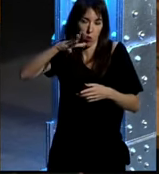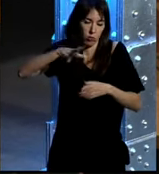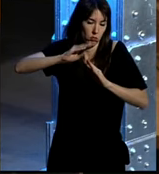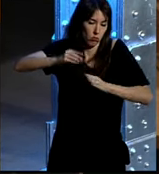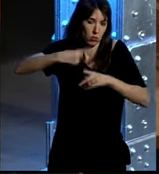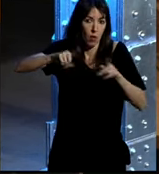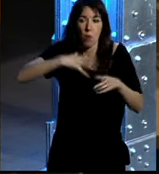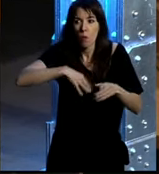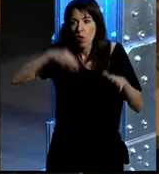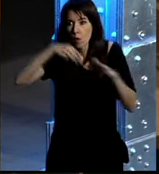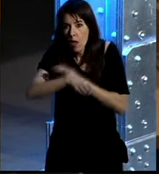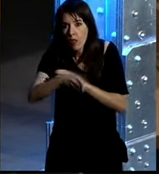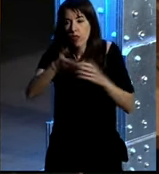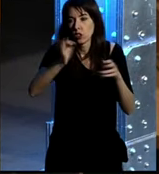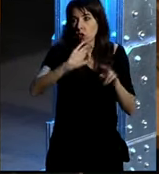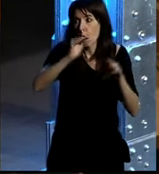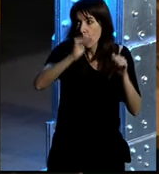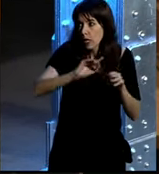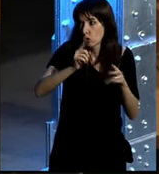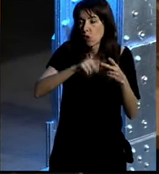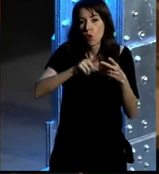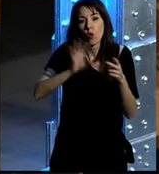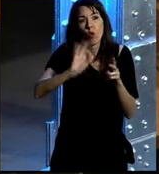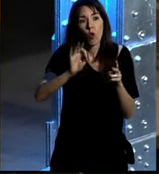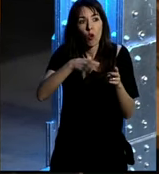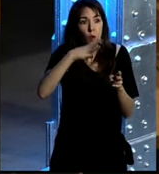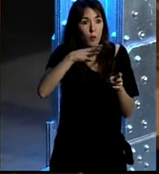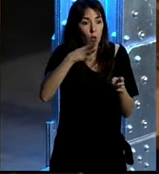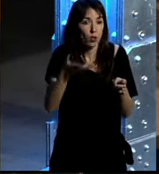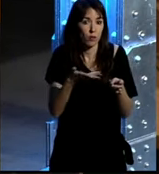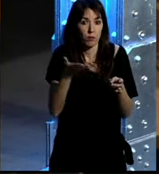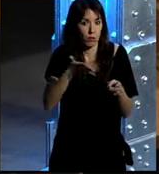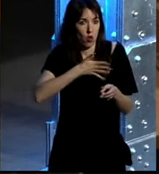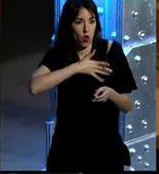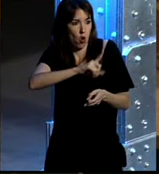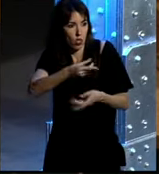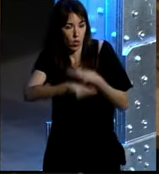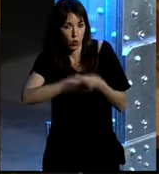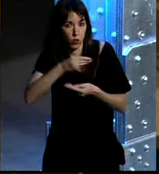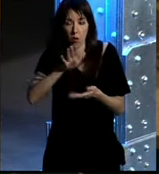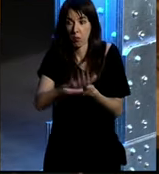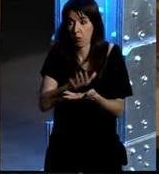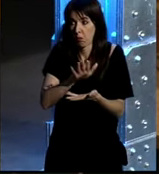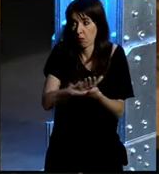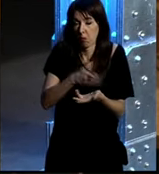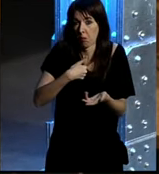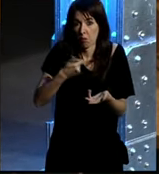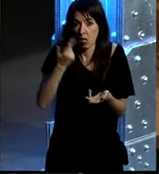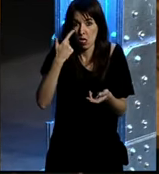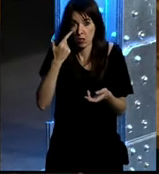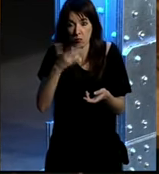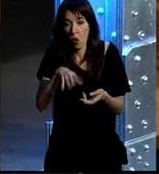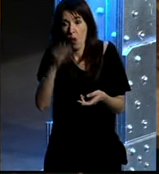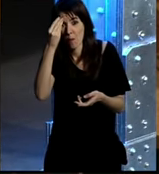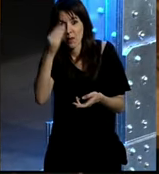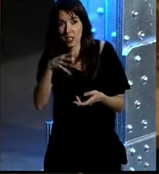razones o bien porque no tiene acceso los menos o bien porque pues no no quieren utilizarlo y están tranquilos y no quieren meterse en lo que